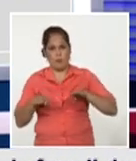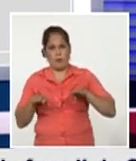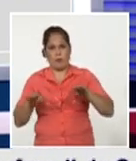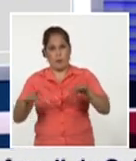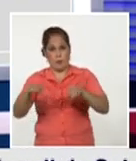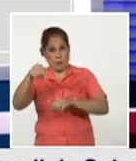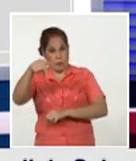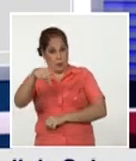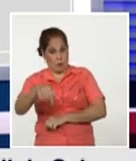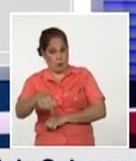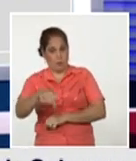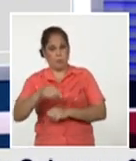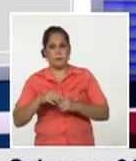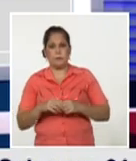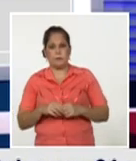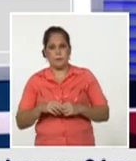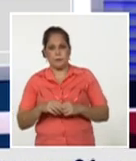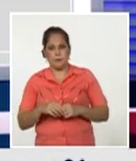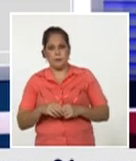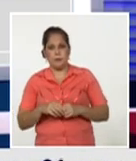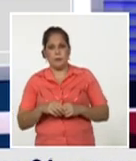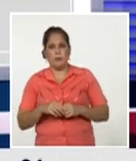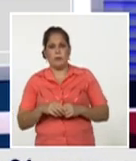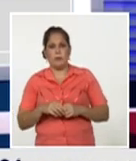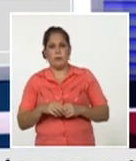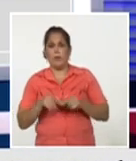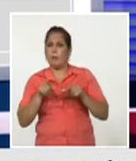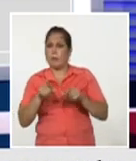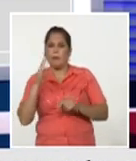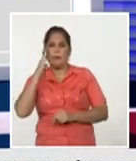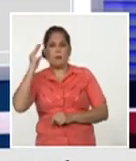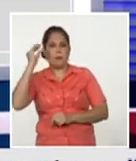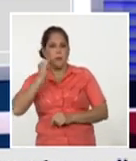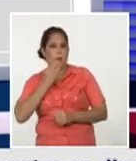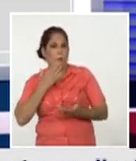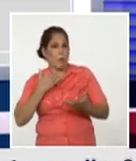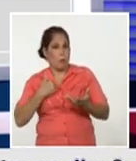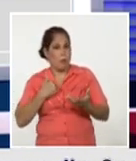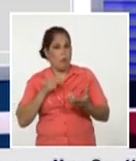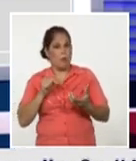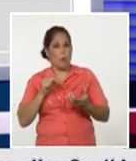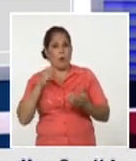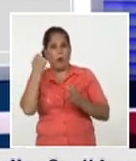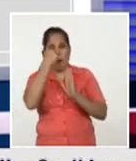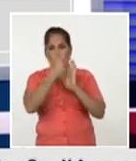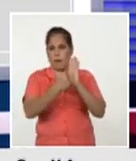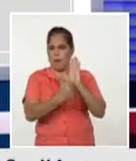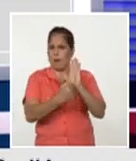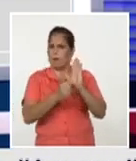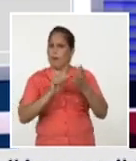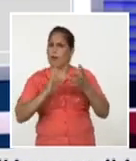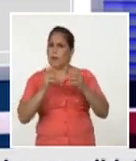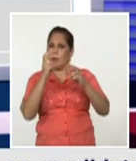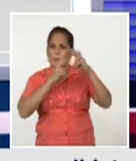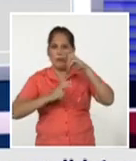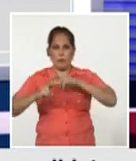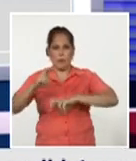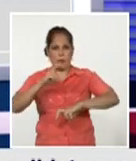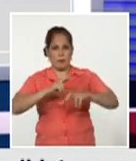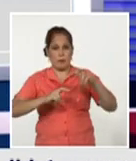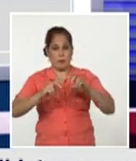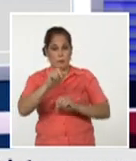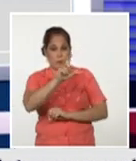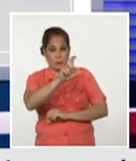hoy en el espacio televisivo justamente para conocer cuáles son las características de estos estudios también de los estudios de